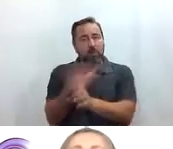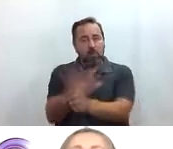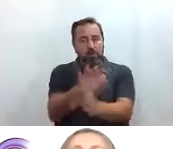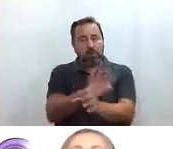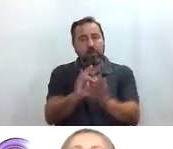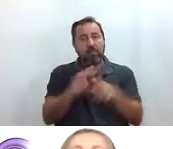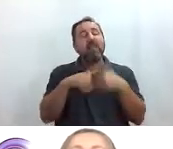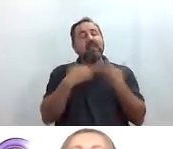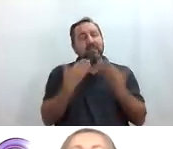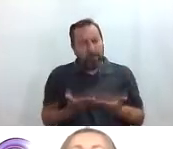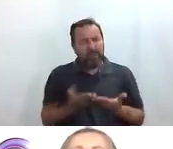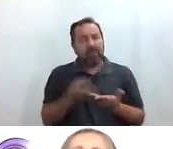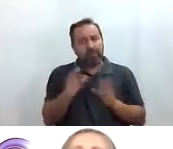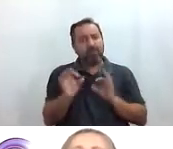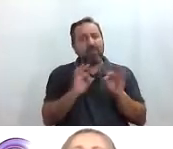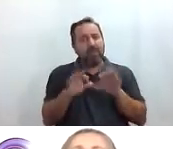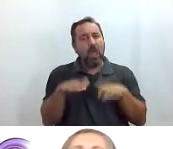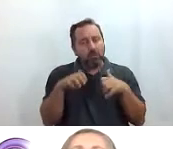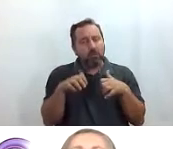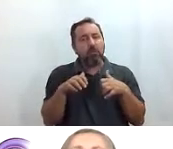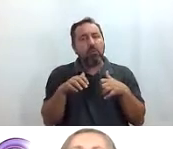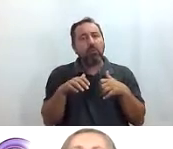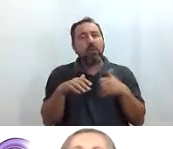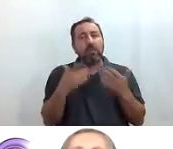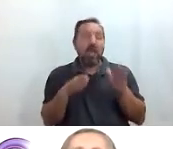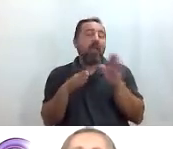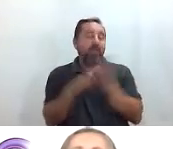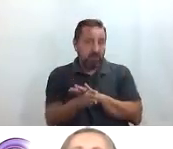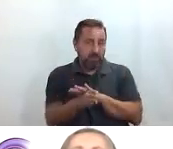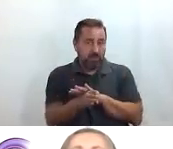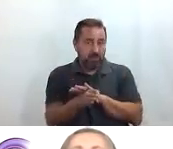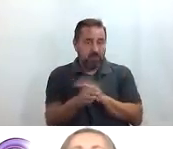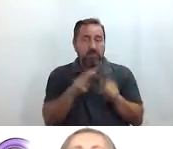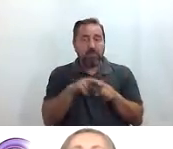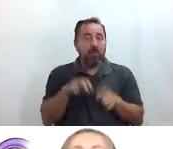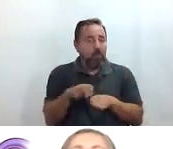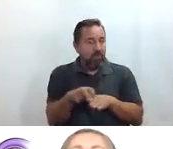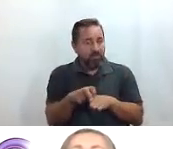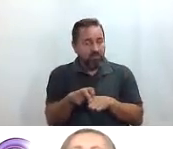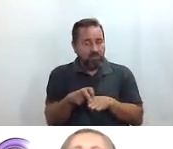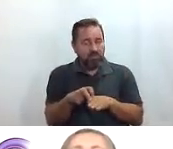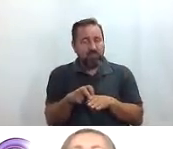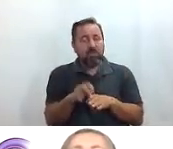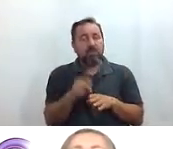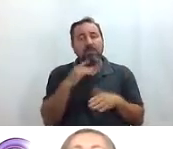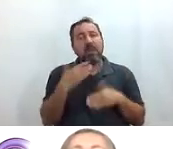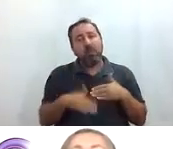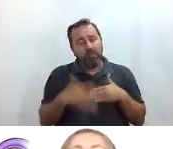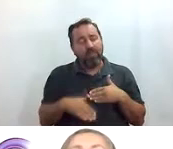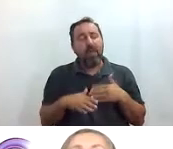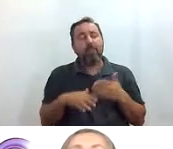también en este teatro pues por supuesto era accesible para personas con movilidad reducida y también tenían